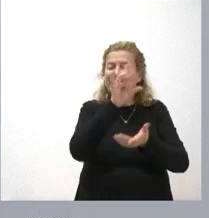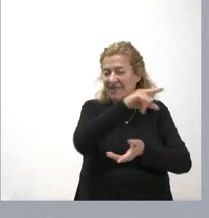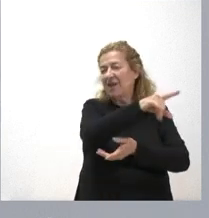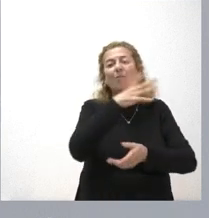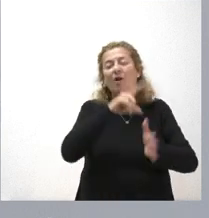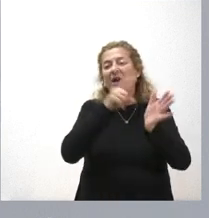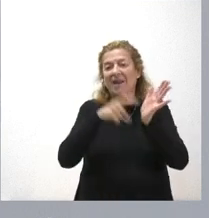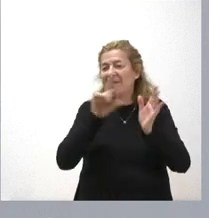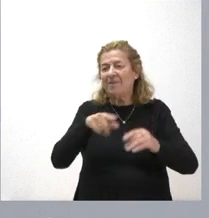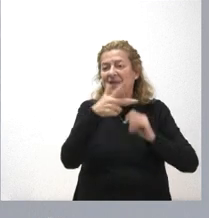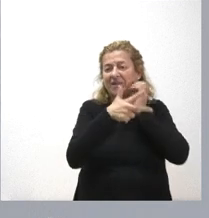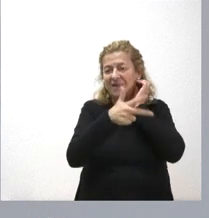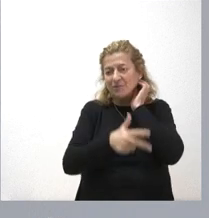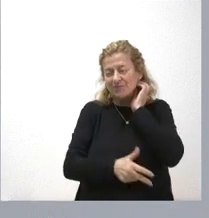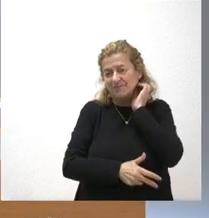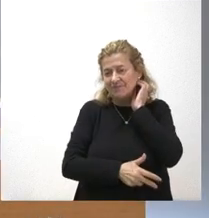ley que también está en su derecho